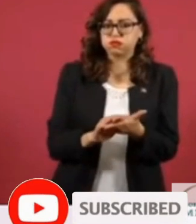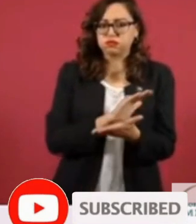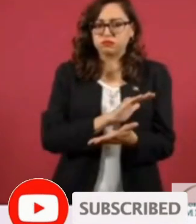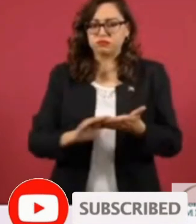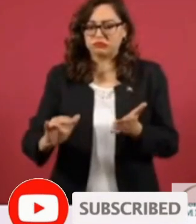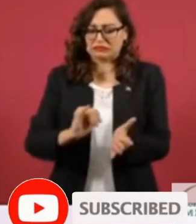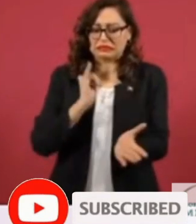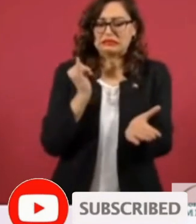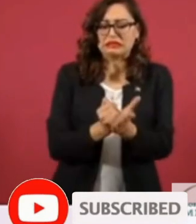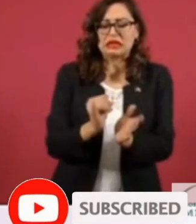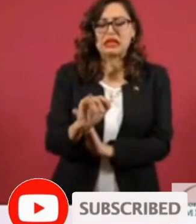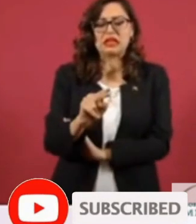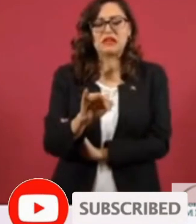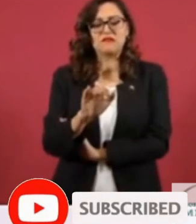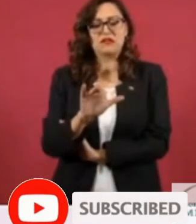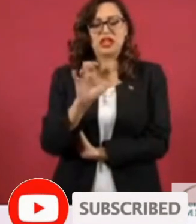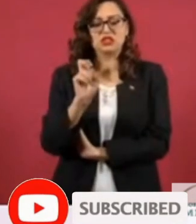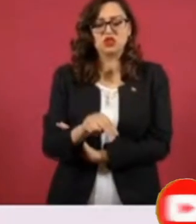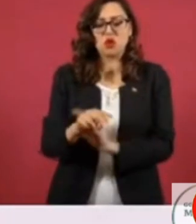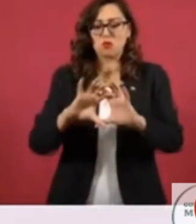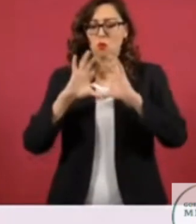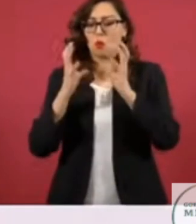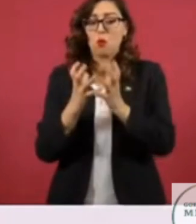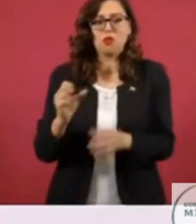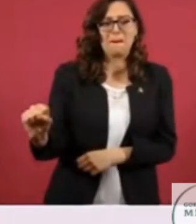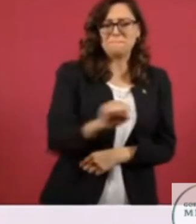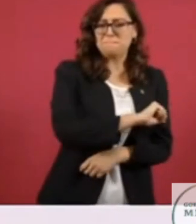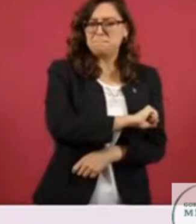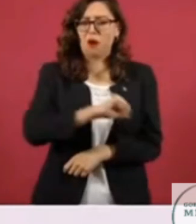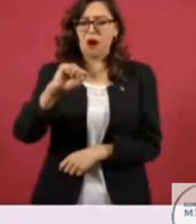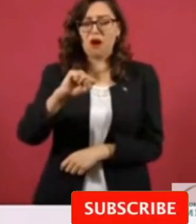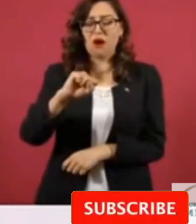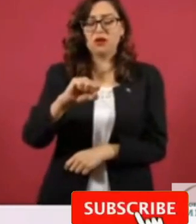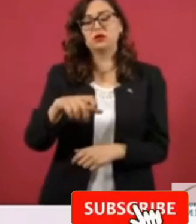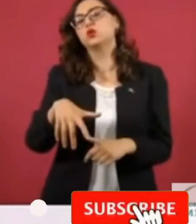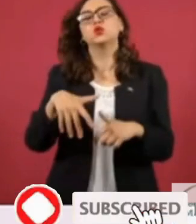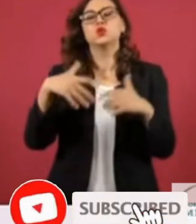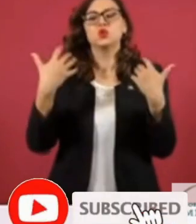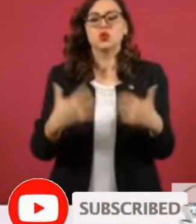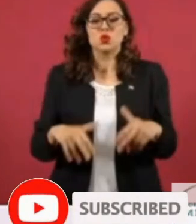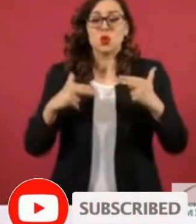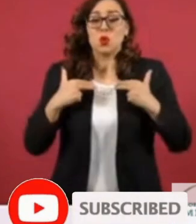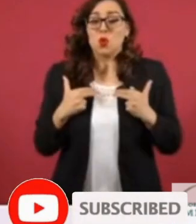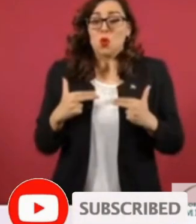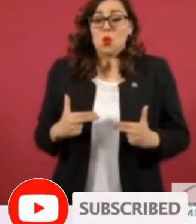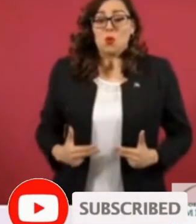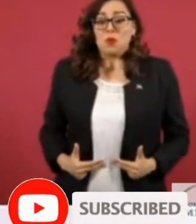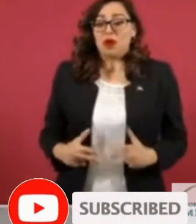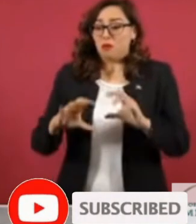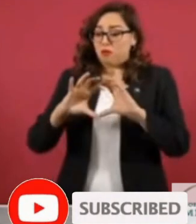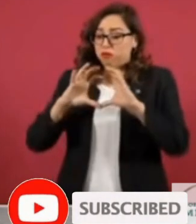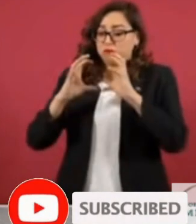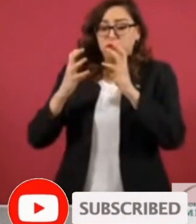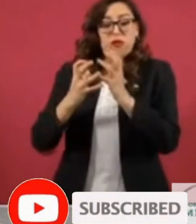Fenómenos todos que perjudican a la gran mayoría de los